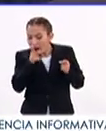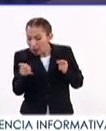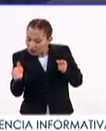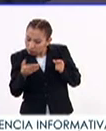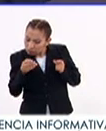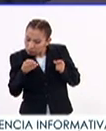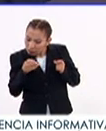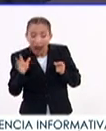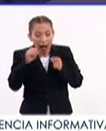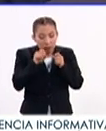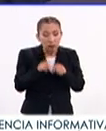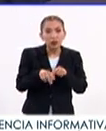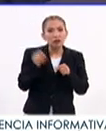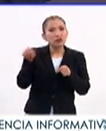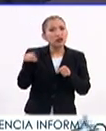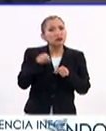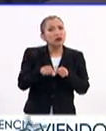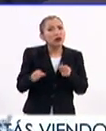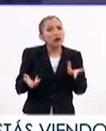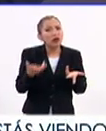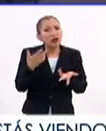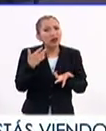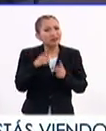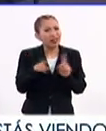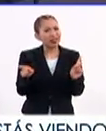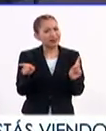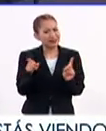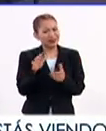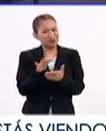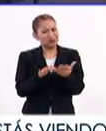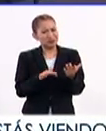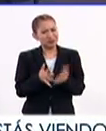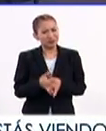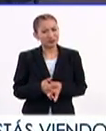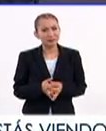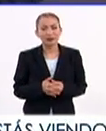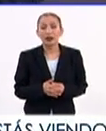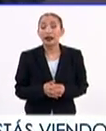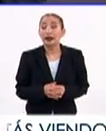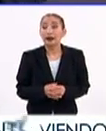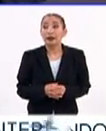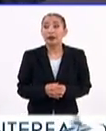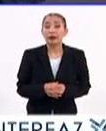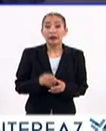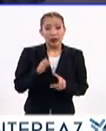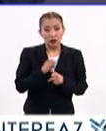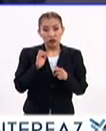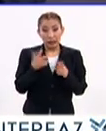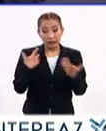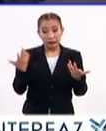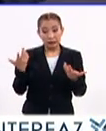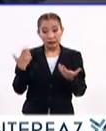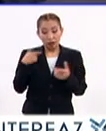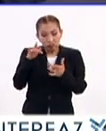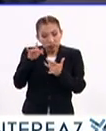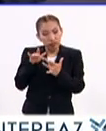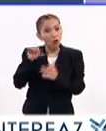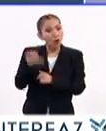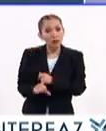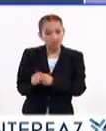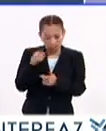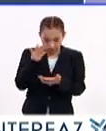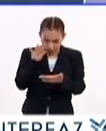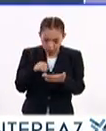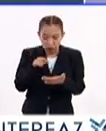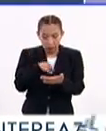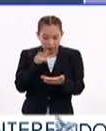en diferentes foros el significado de lo que estamos consultando. Entonces, la interacción además es inmediata.